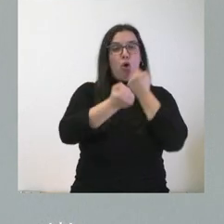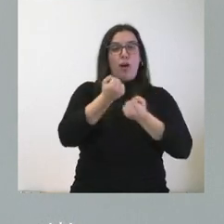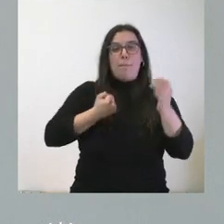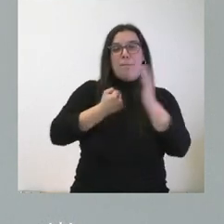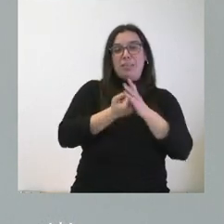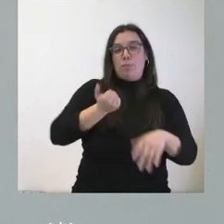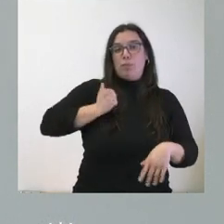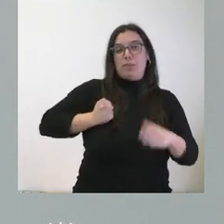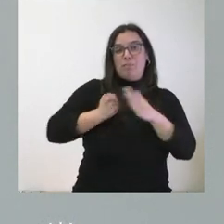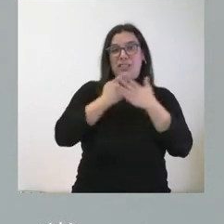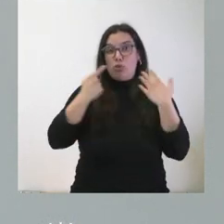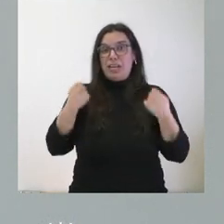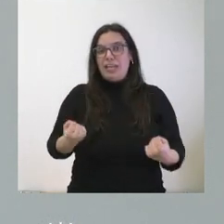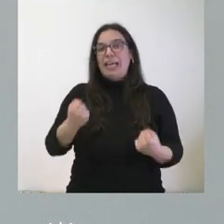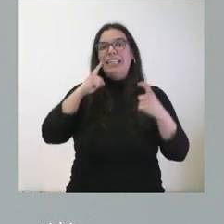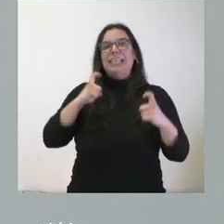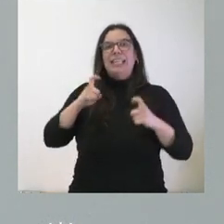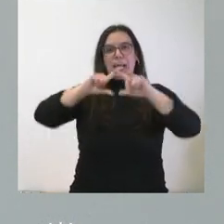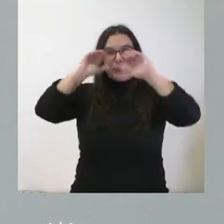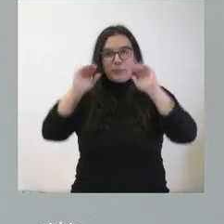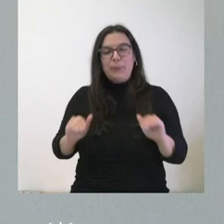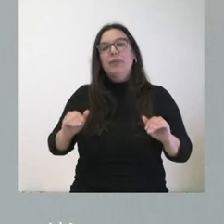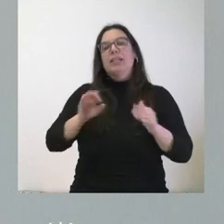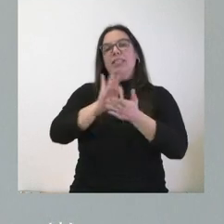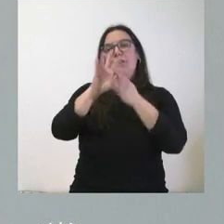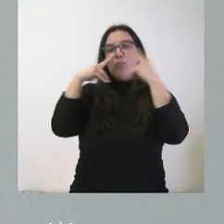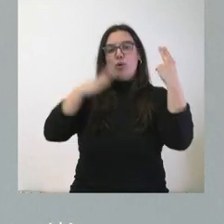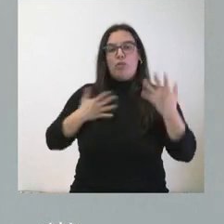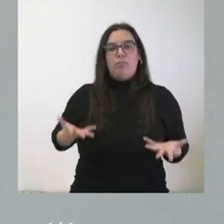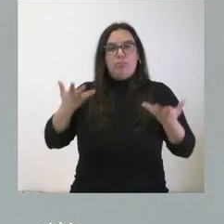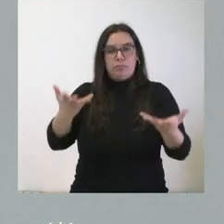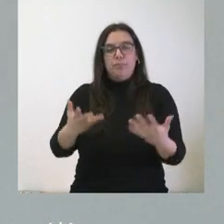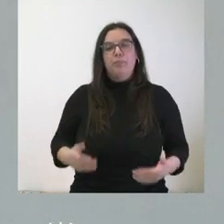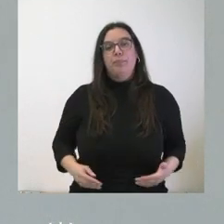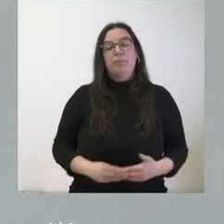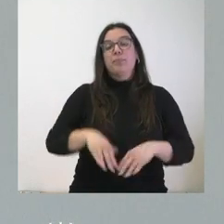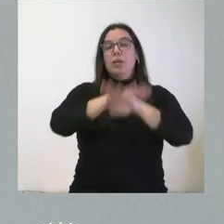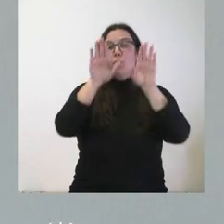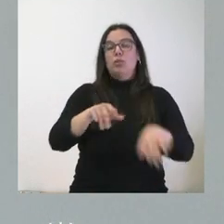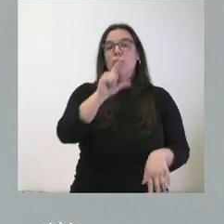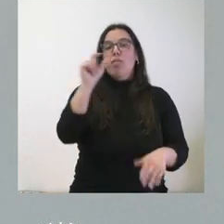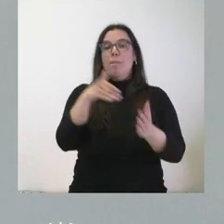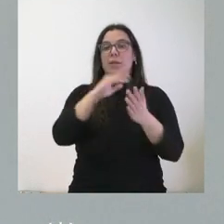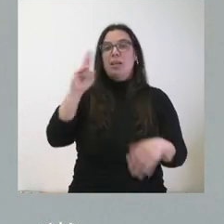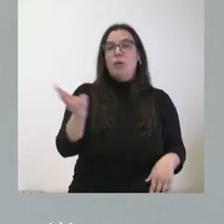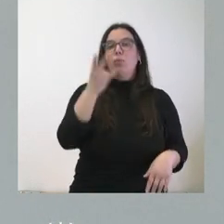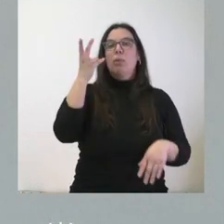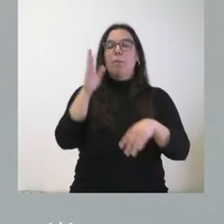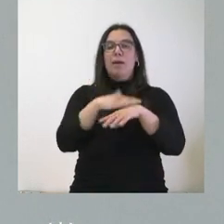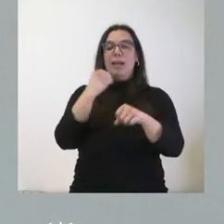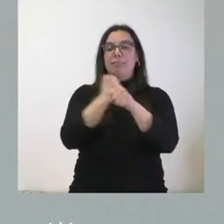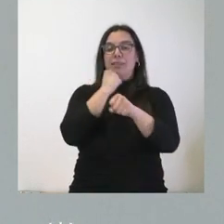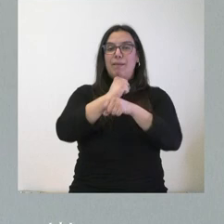especialmente los gastos energéticos en el ámbito de los servicios públicos que presta la Administración Autonómica. Y, por último, 100.000 euros para la labor que